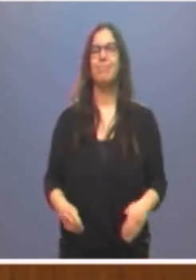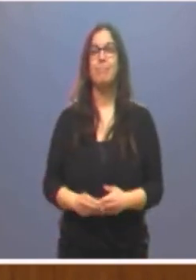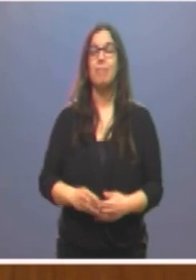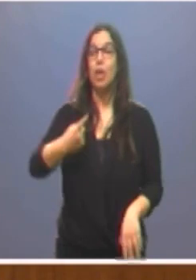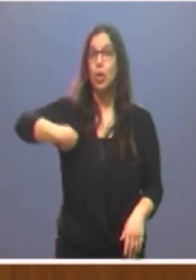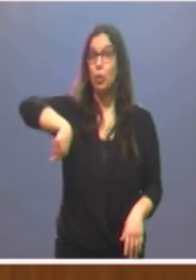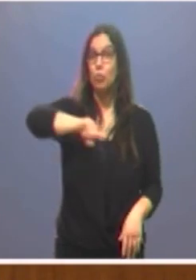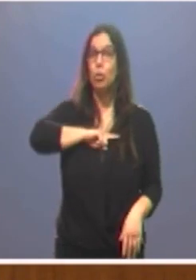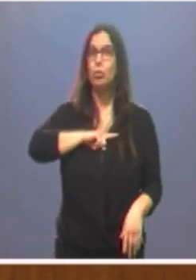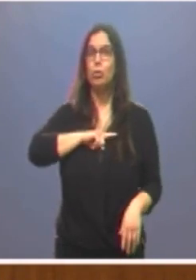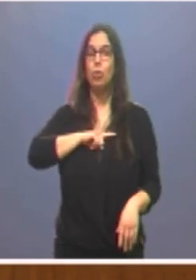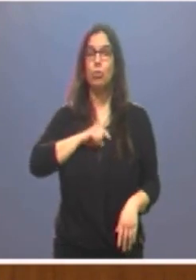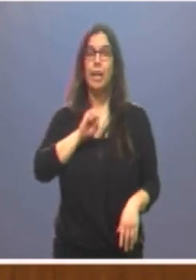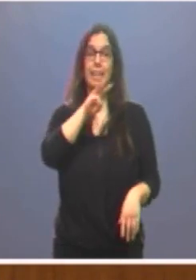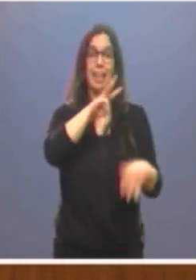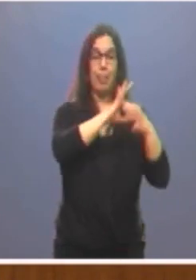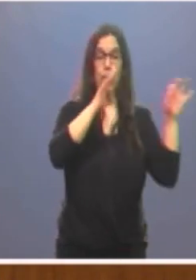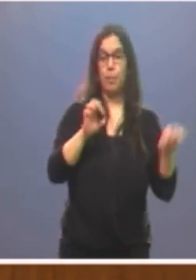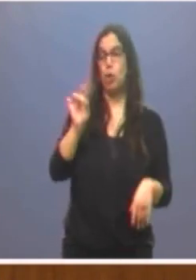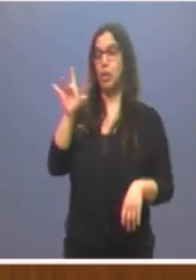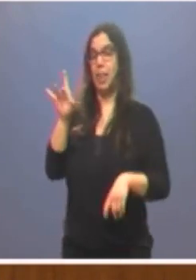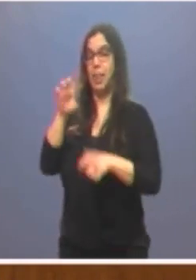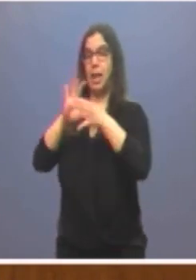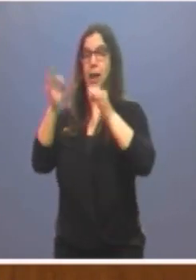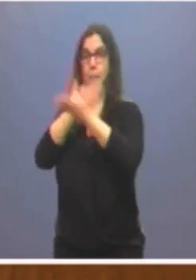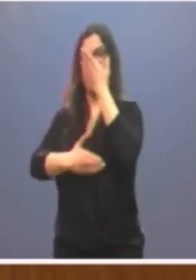Nosotros, los 13 olímpicos y 15 paraolímpicos, hoy reconocidos...